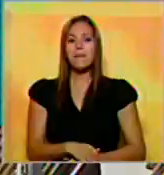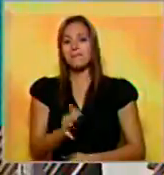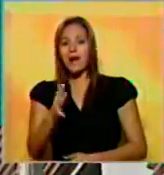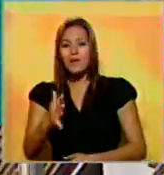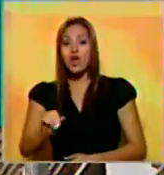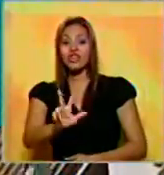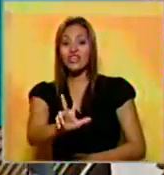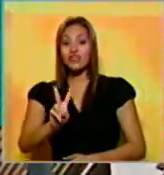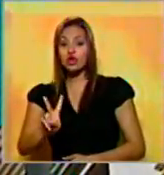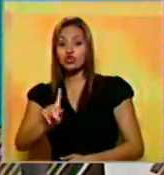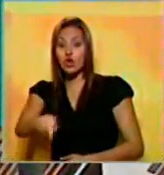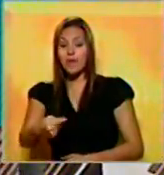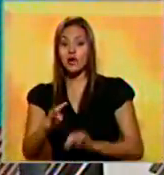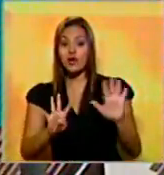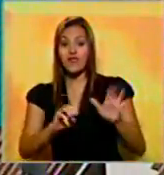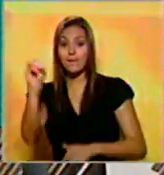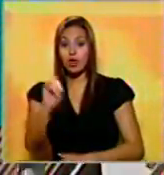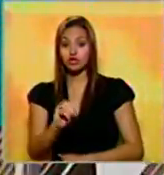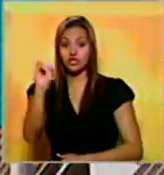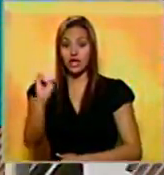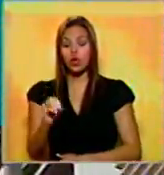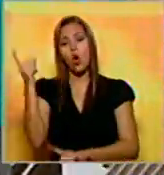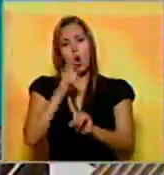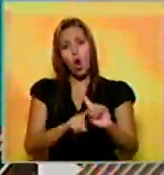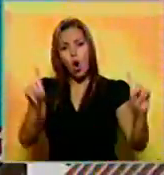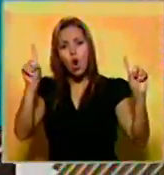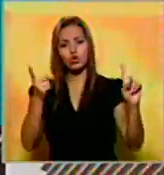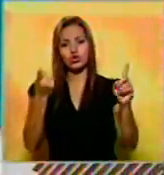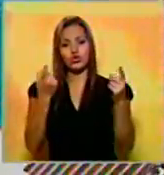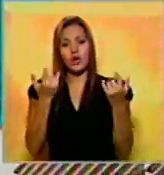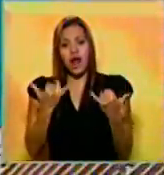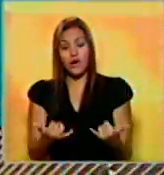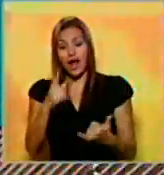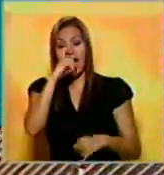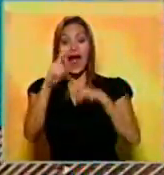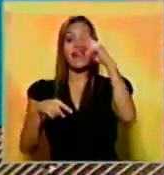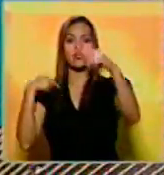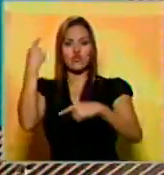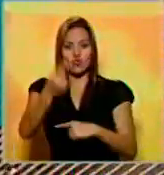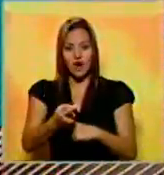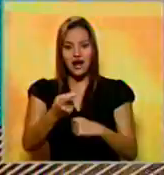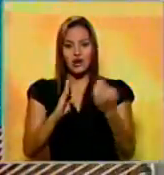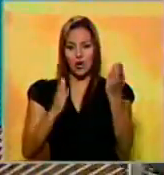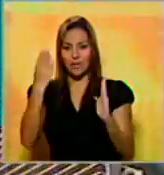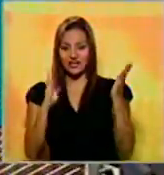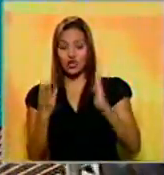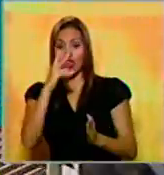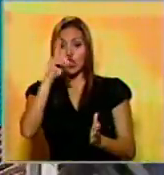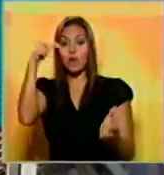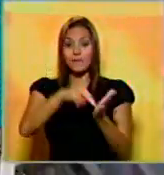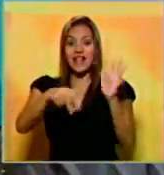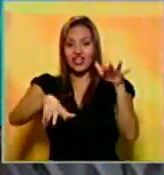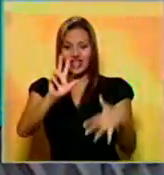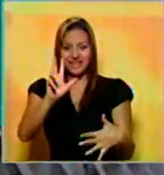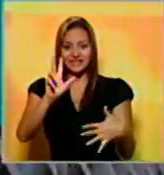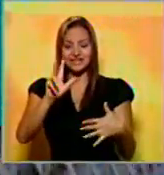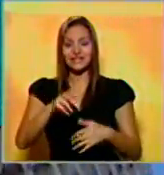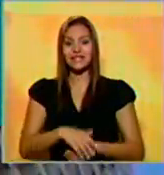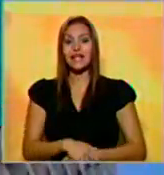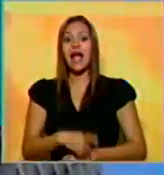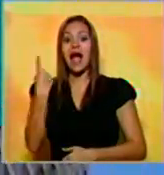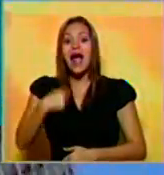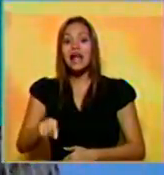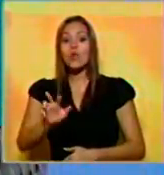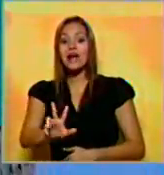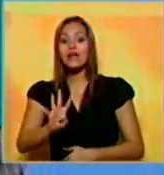relativo de 32,9%. Por otro lado, la variación anualizada correspondiente a agosto de 2013 se situó en